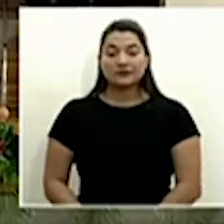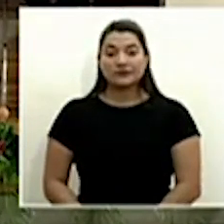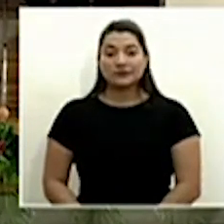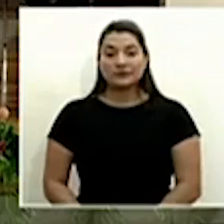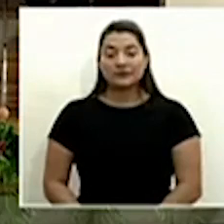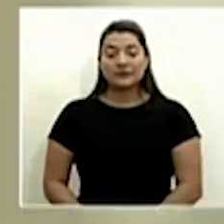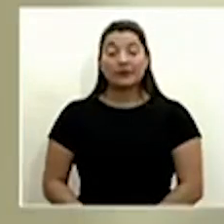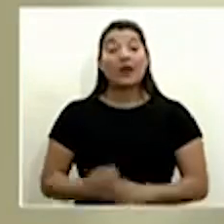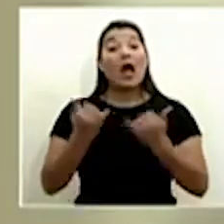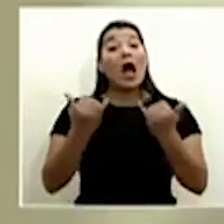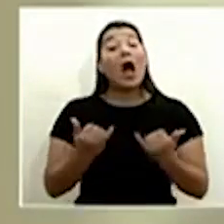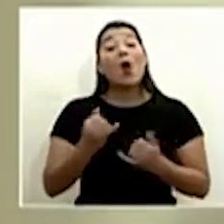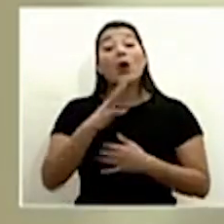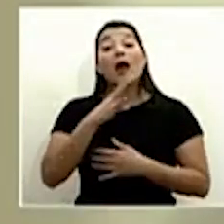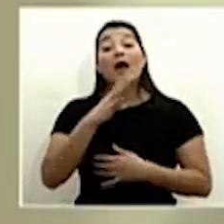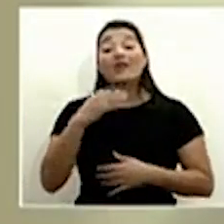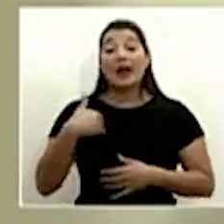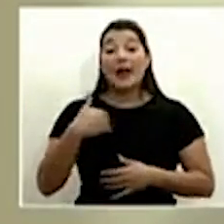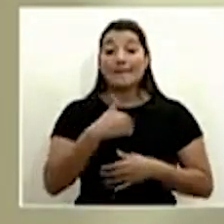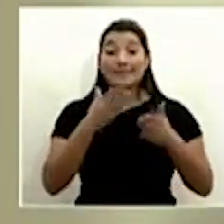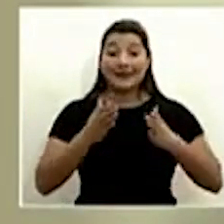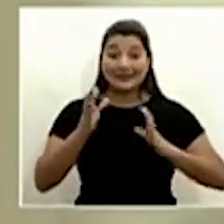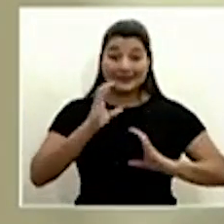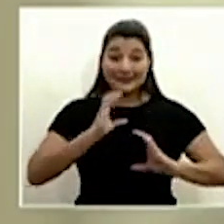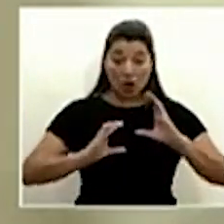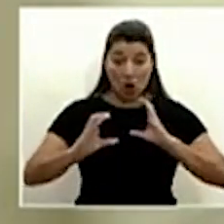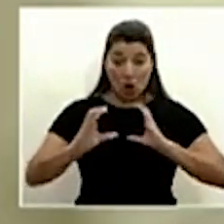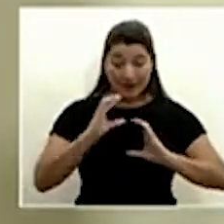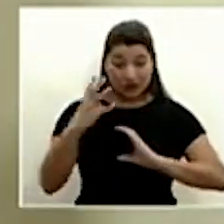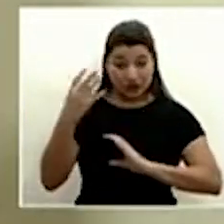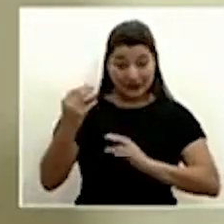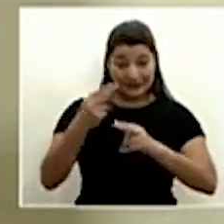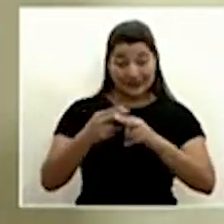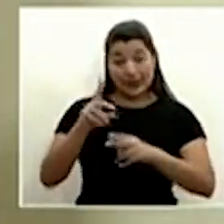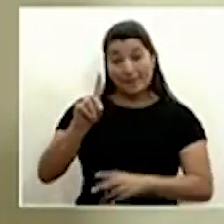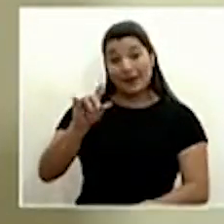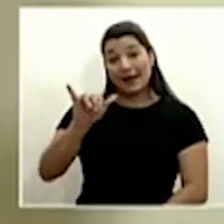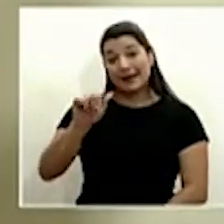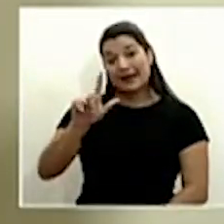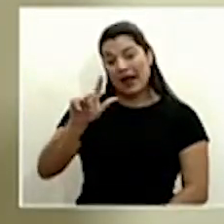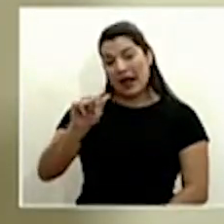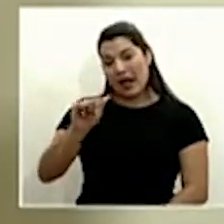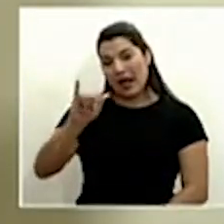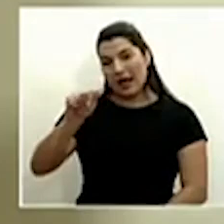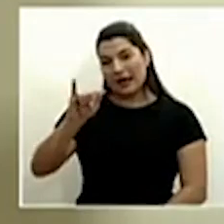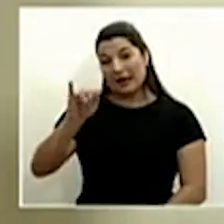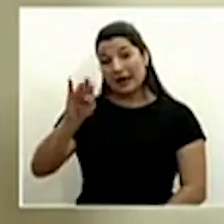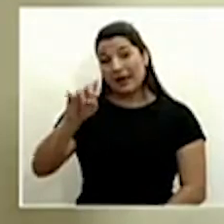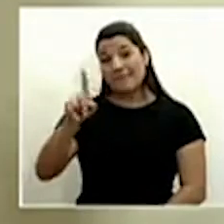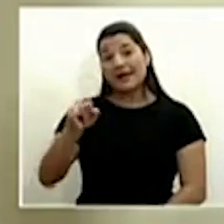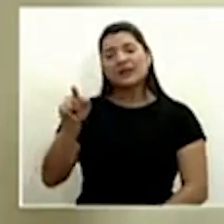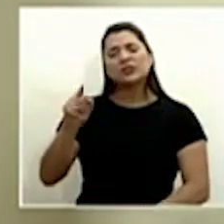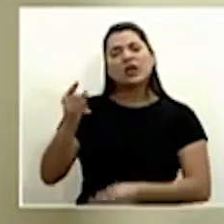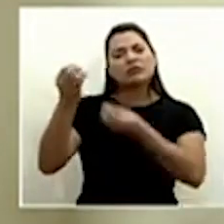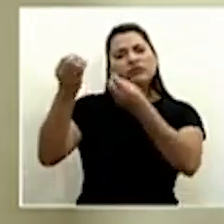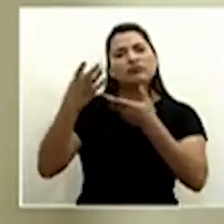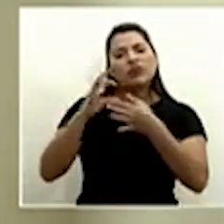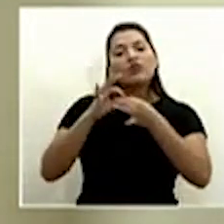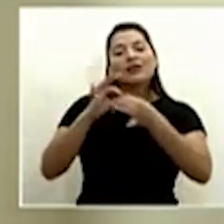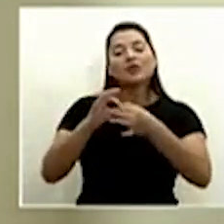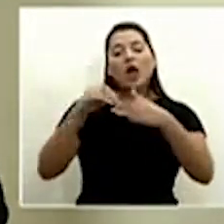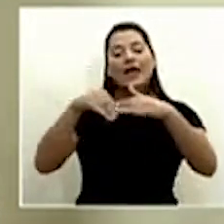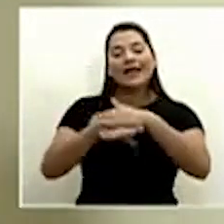A continuación, la Ministra de Comercio Exterior, la señora Dialá Jiménez, dará un estatus sobre el ingreso de